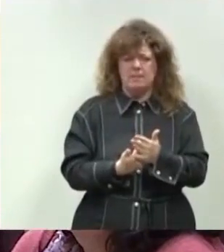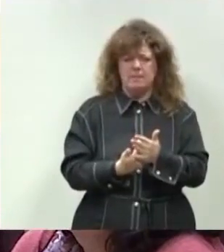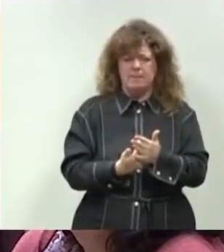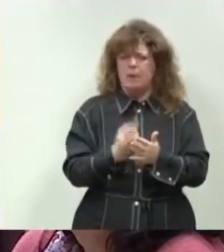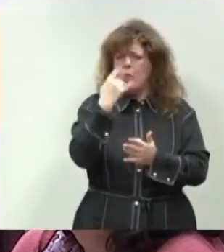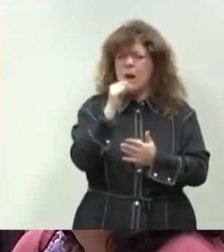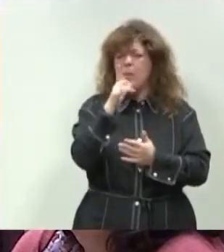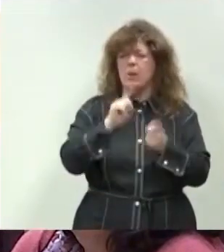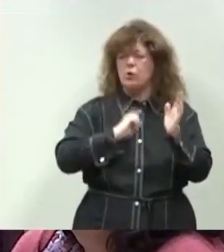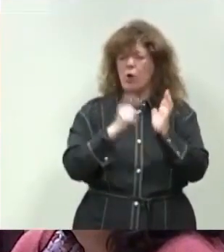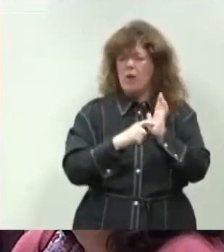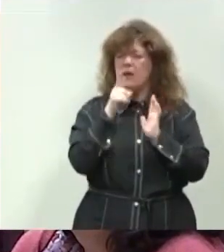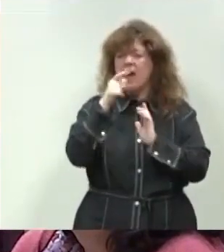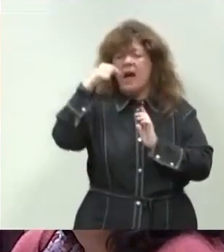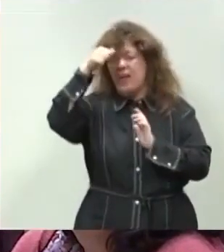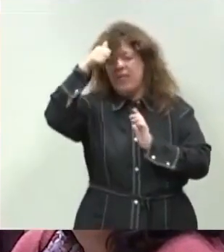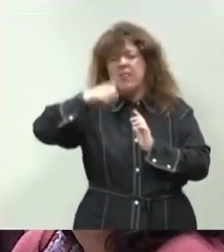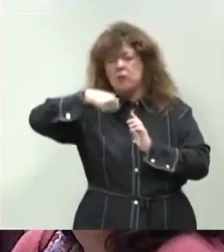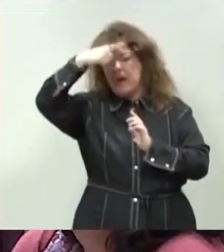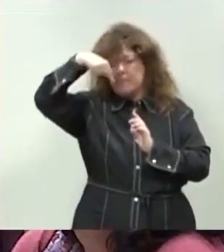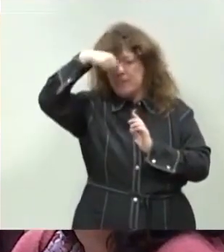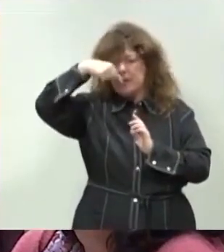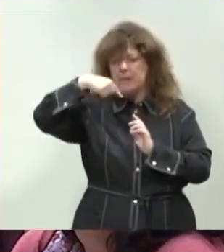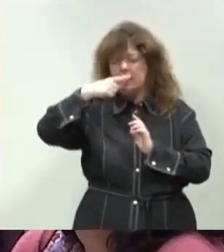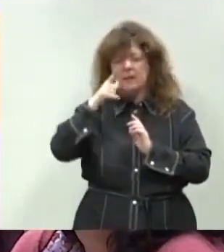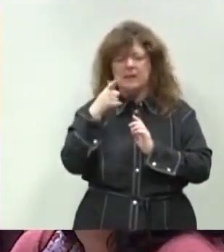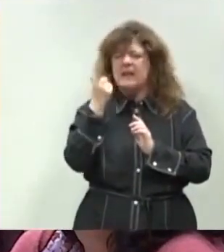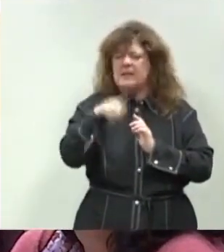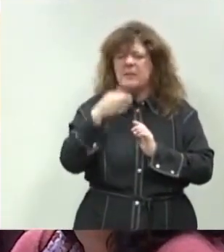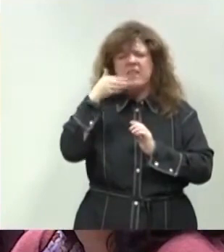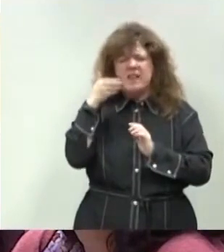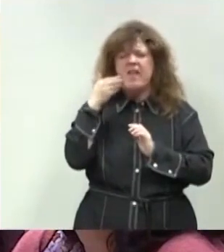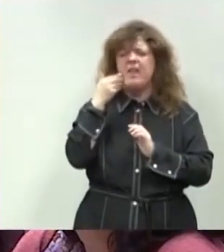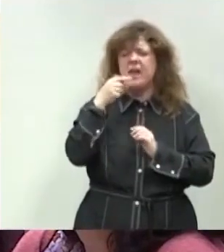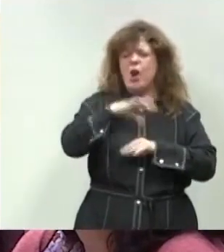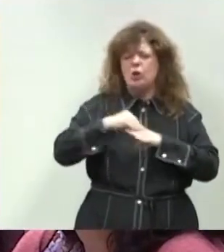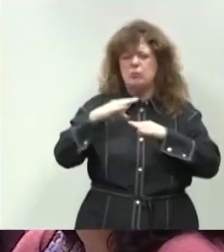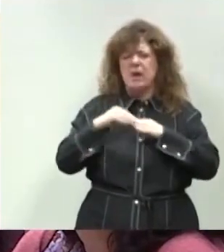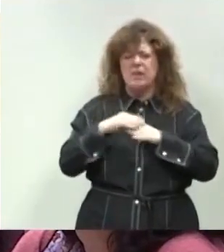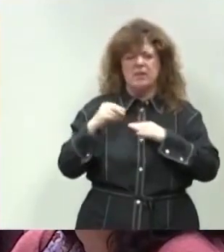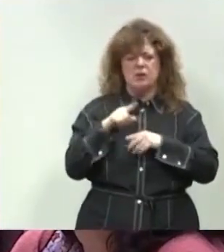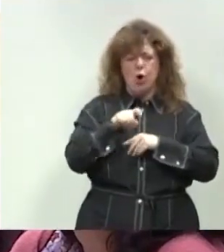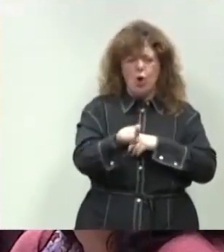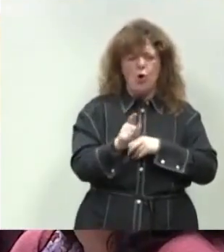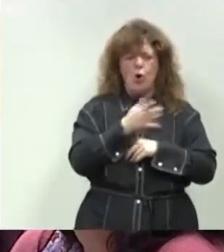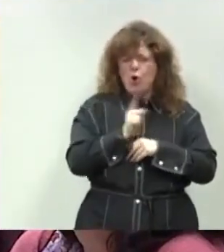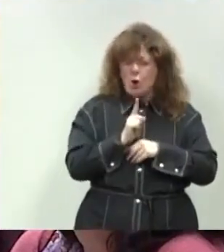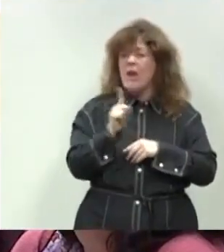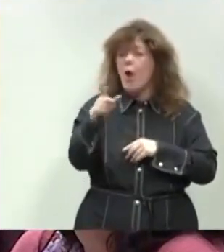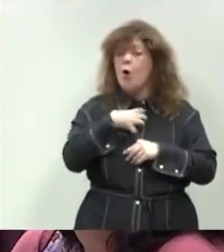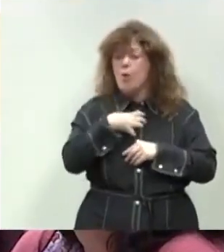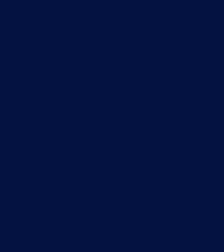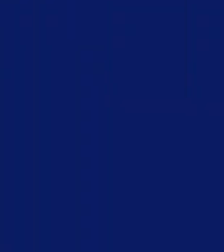vez por todas la atención sanitaria en Ceuta y Melilla y también la equidad de los pacientes oncológicos. Y si no sabe, no quiere o no puede,